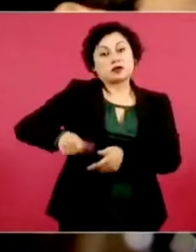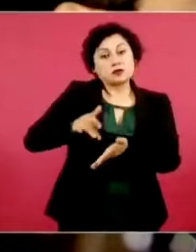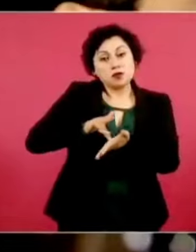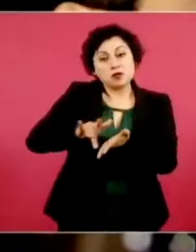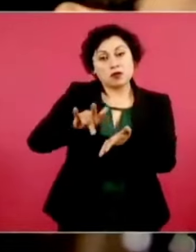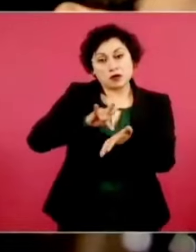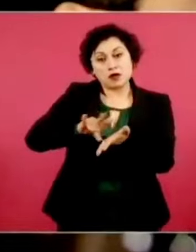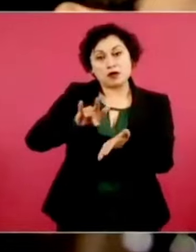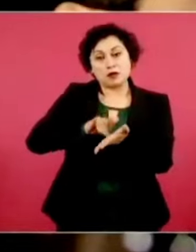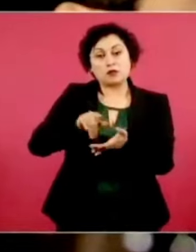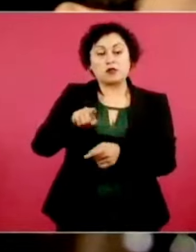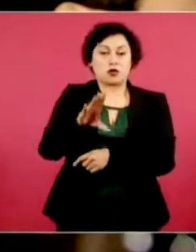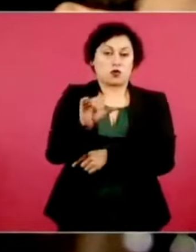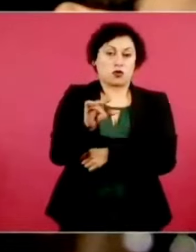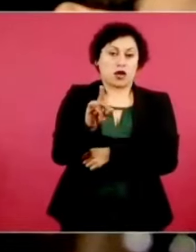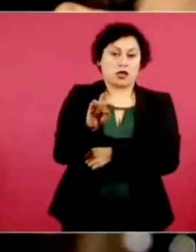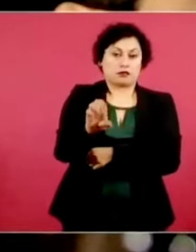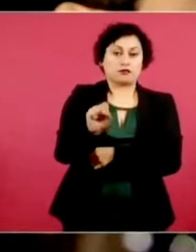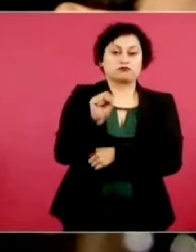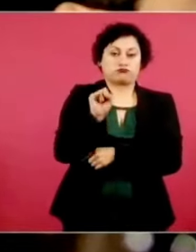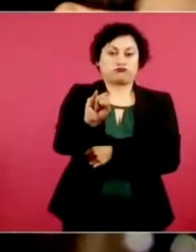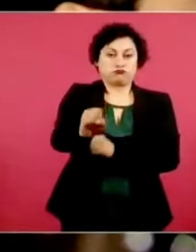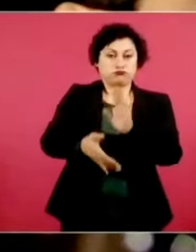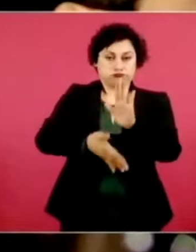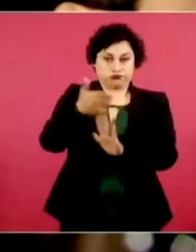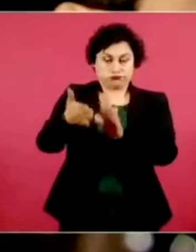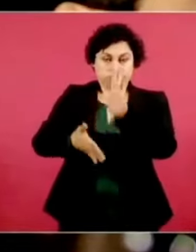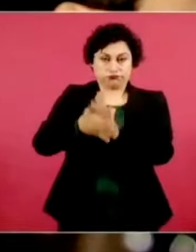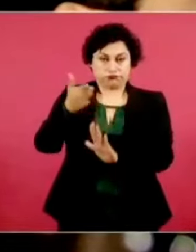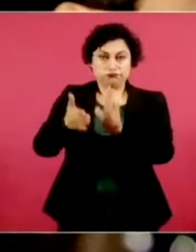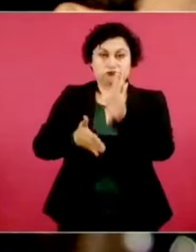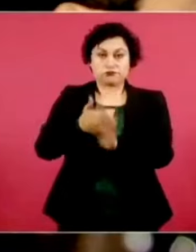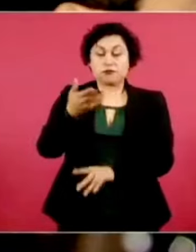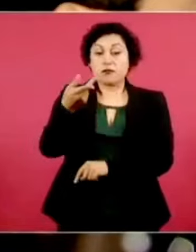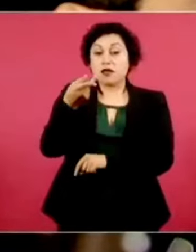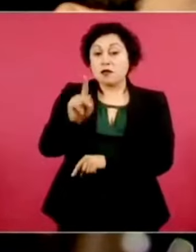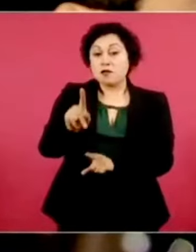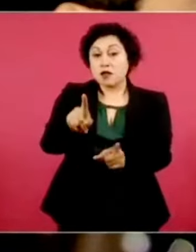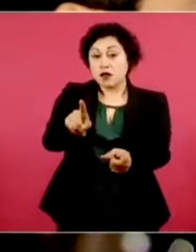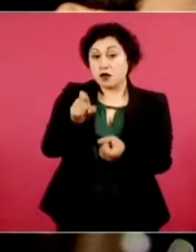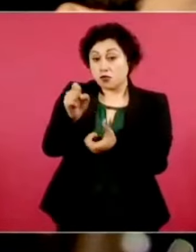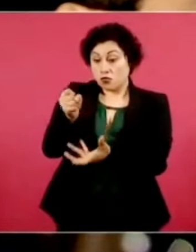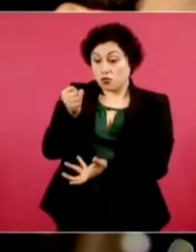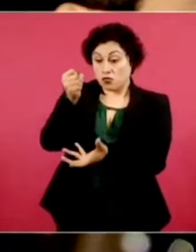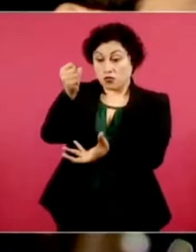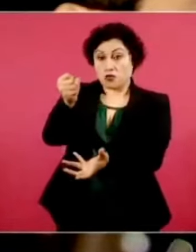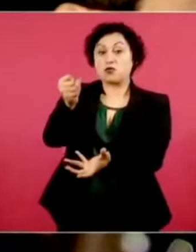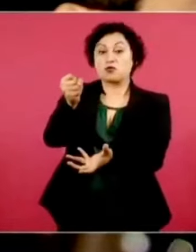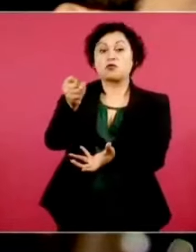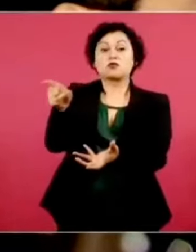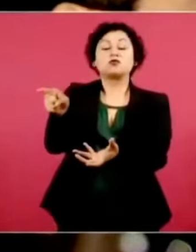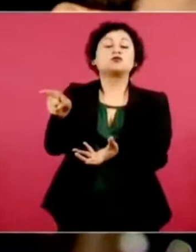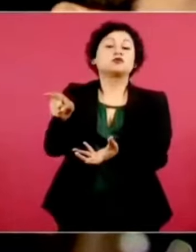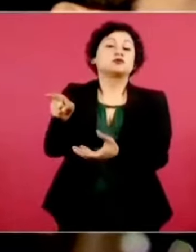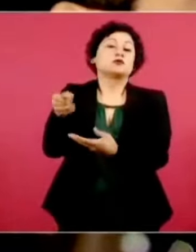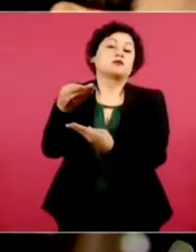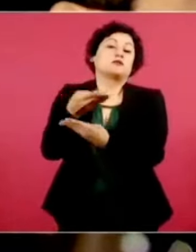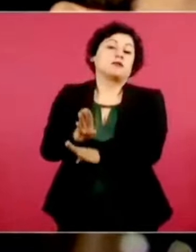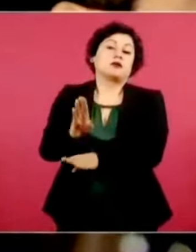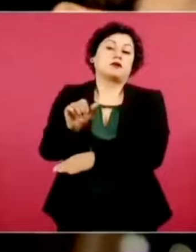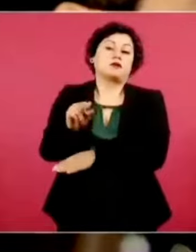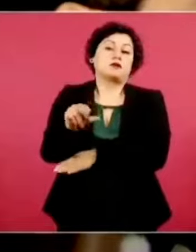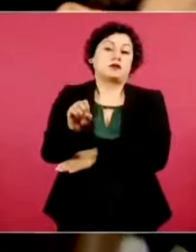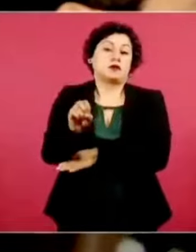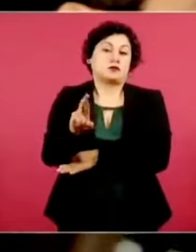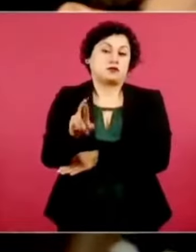construcción de esta pista con recursos que fueron aportados por la operadora de fondos Banorte bajo